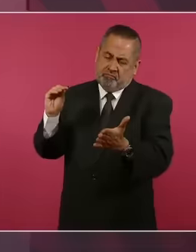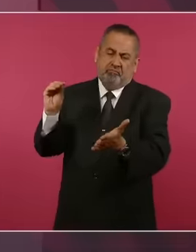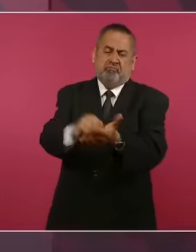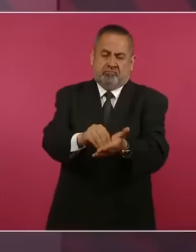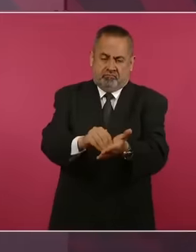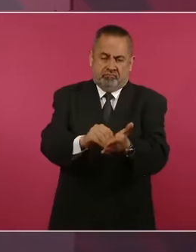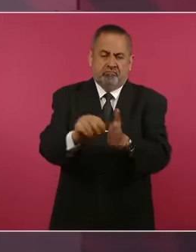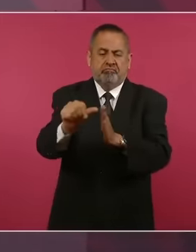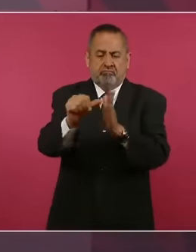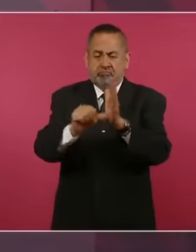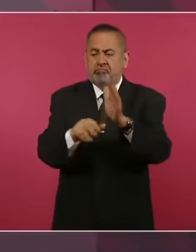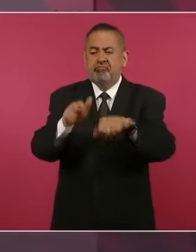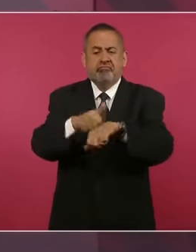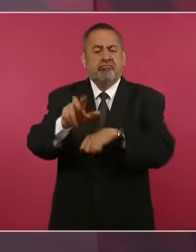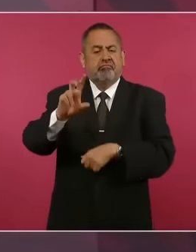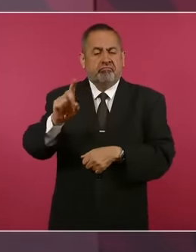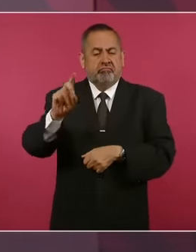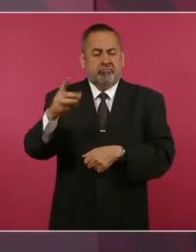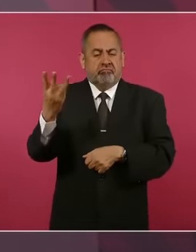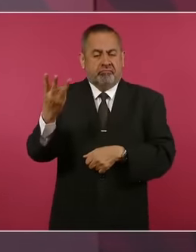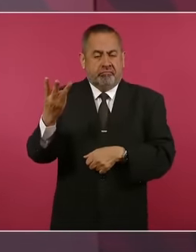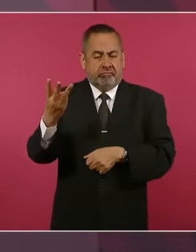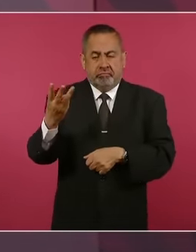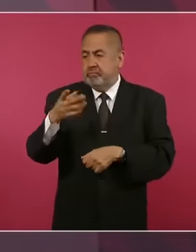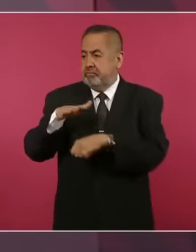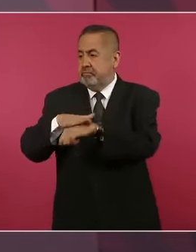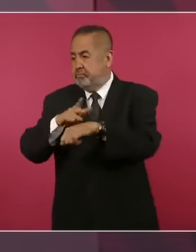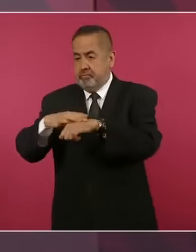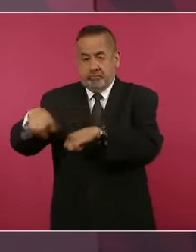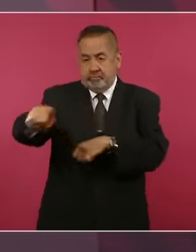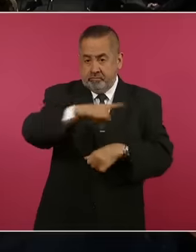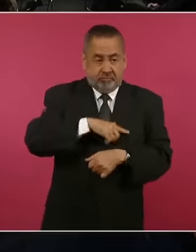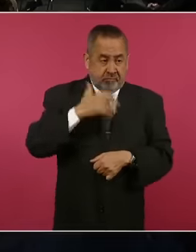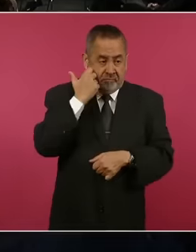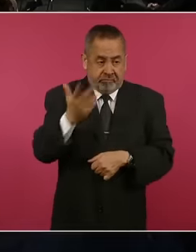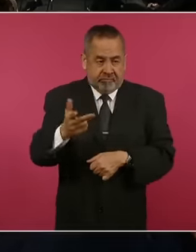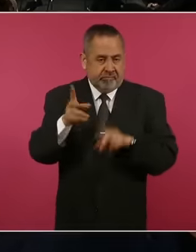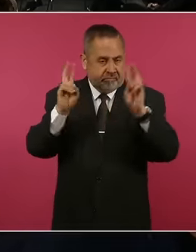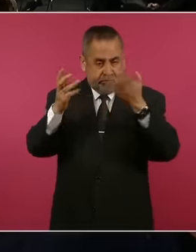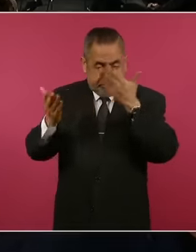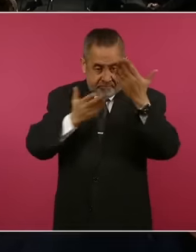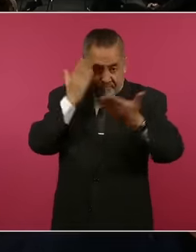que les interesa el derecho internacional.